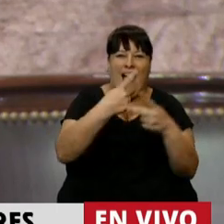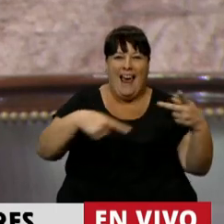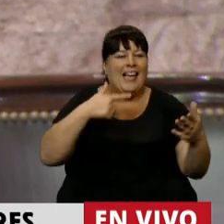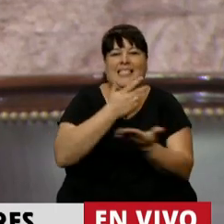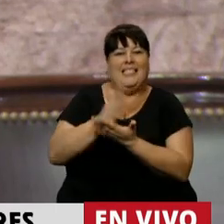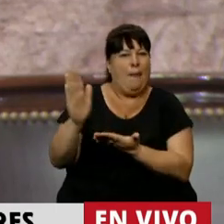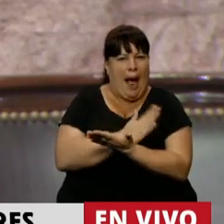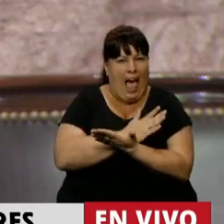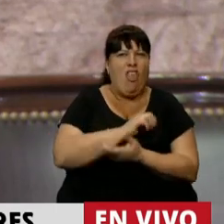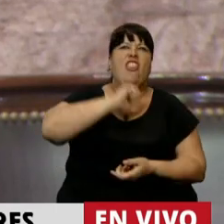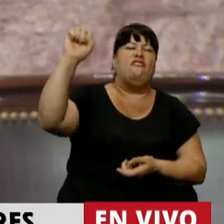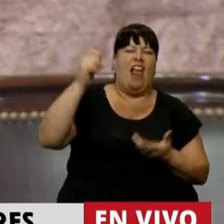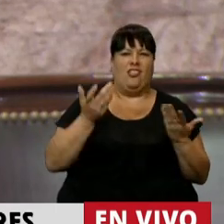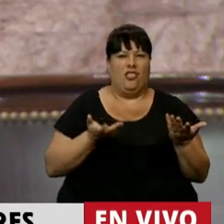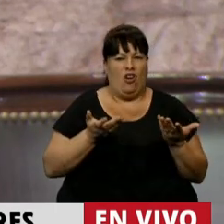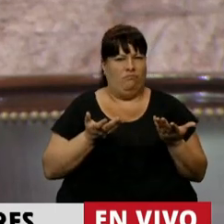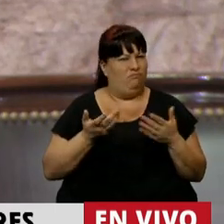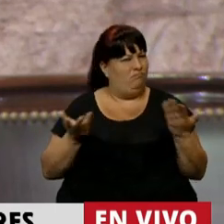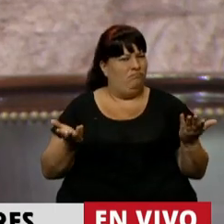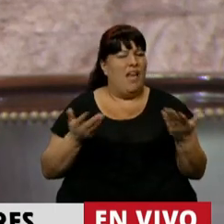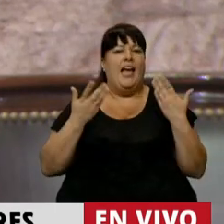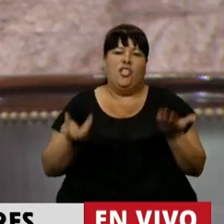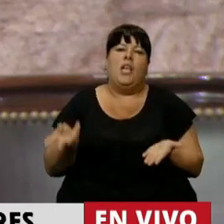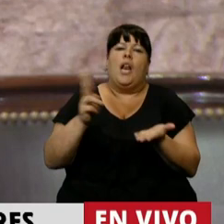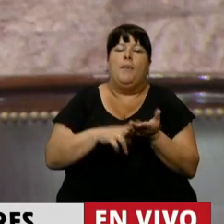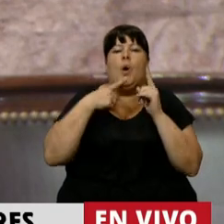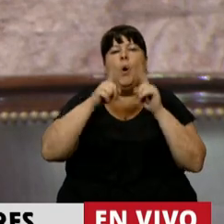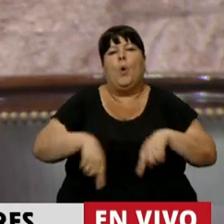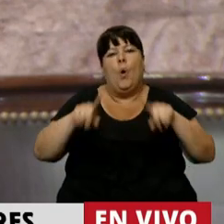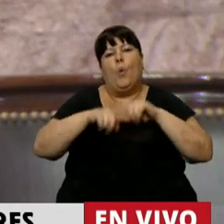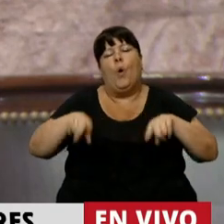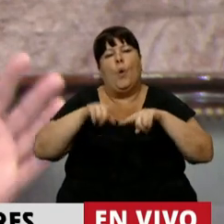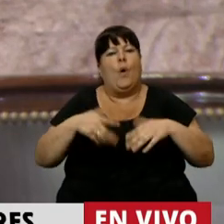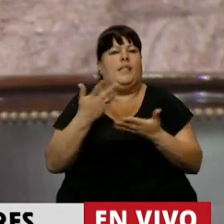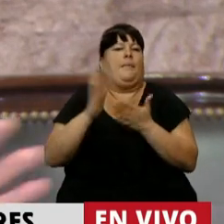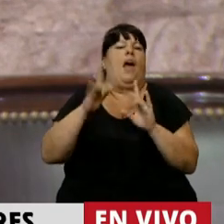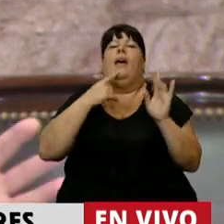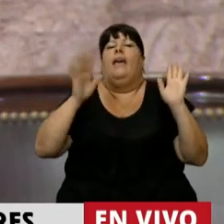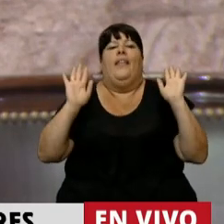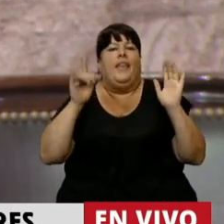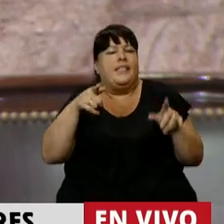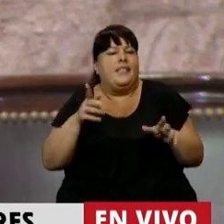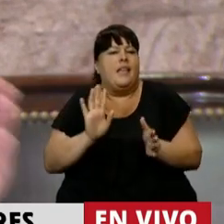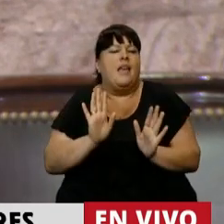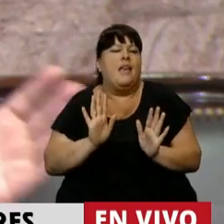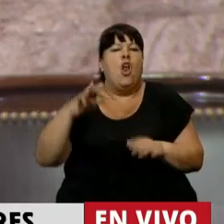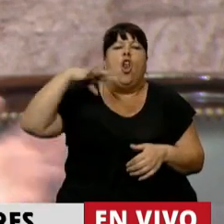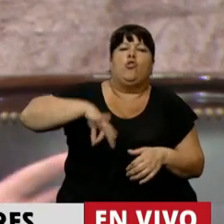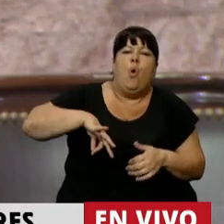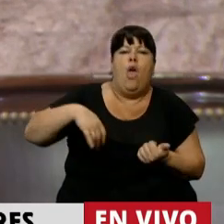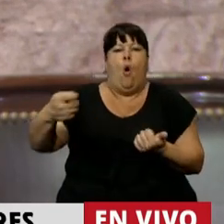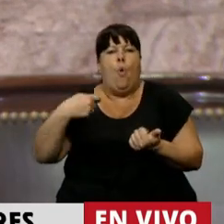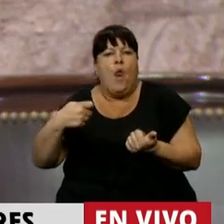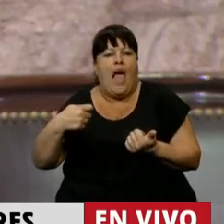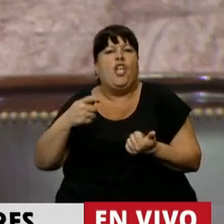etcétera, de la inflación. Entonces, repiten ese argumento liberal que dice que son los salarios, las